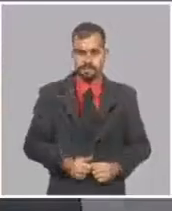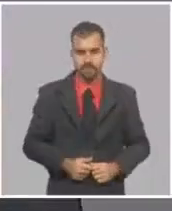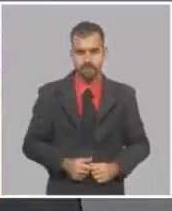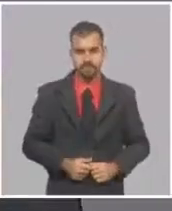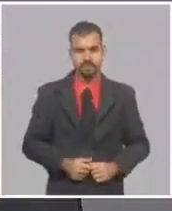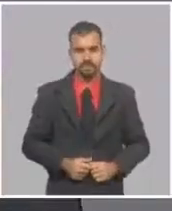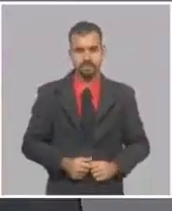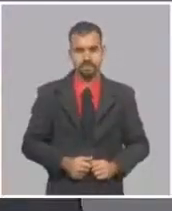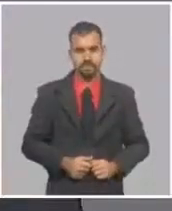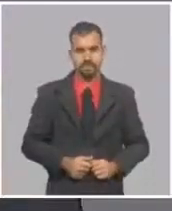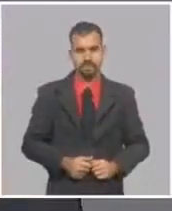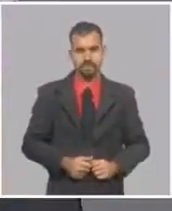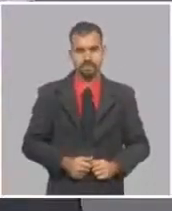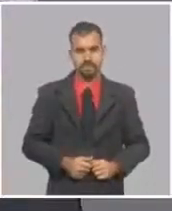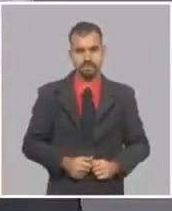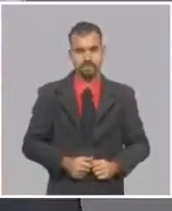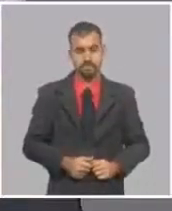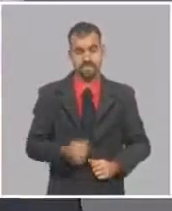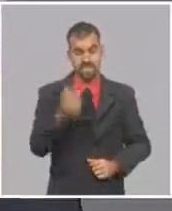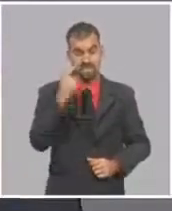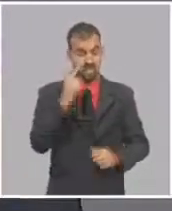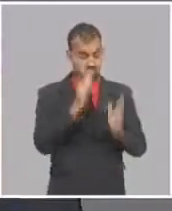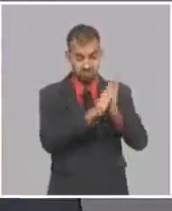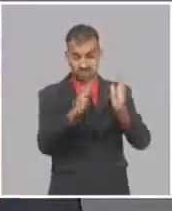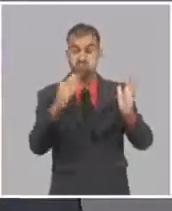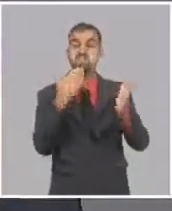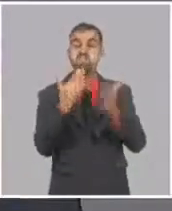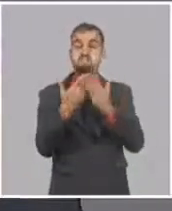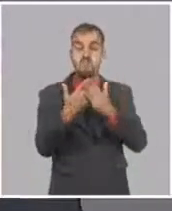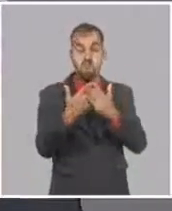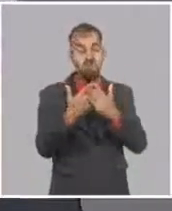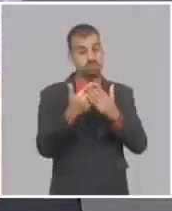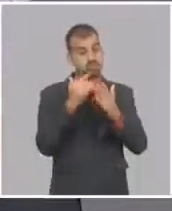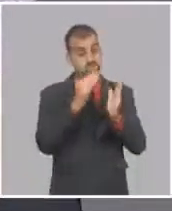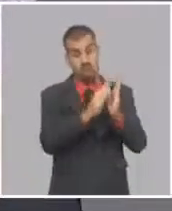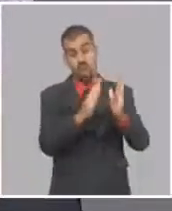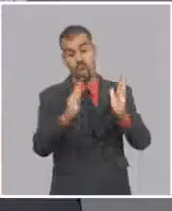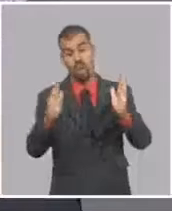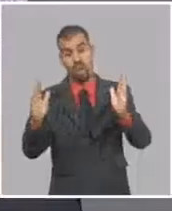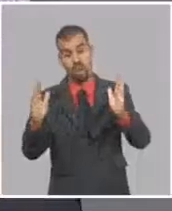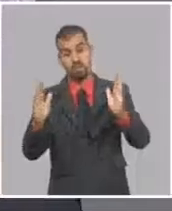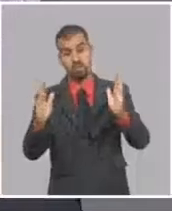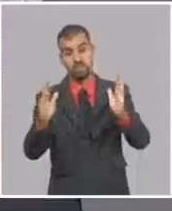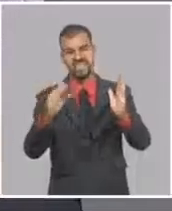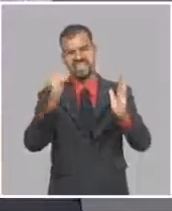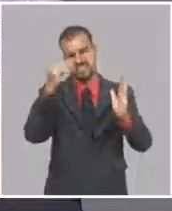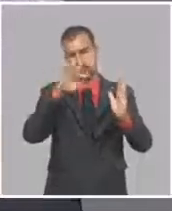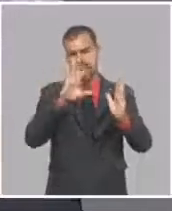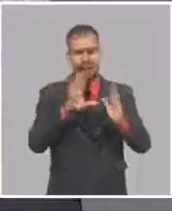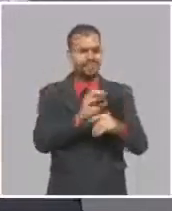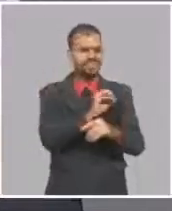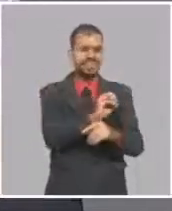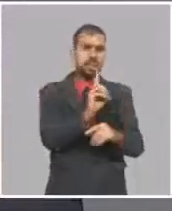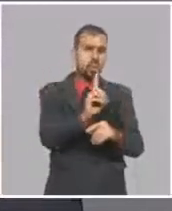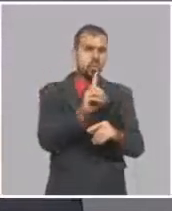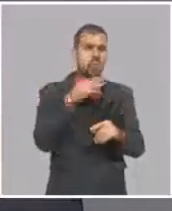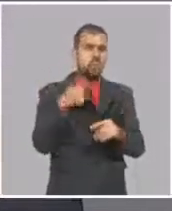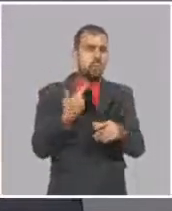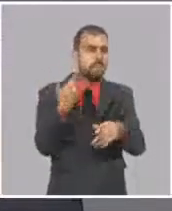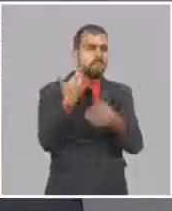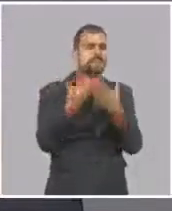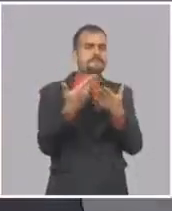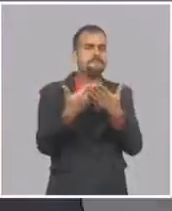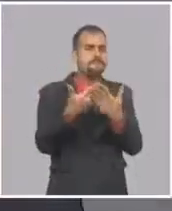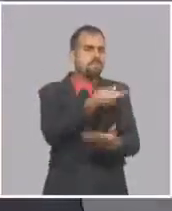Entonces, teniendo en cuenta que estos ciclos son largos, ¿qué sabemos de Soberana 01 y de todo lo que hemos ensayado en la clínica? O lo primero que